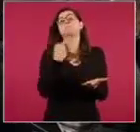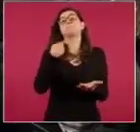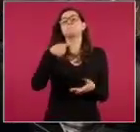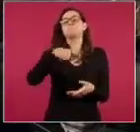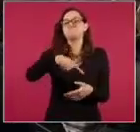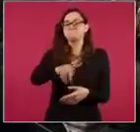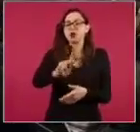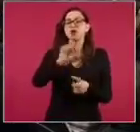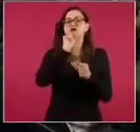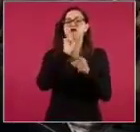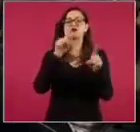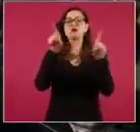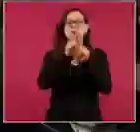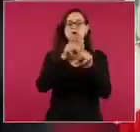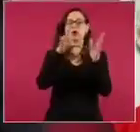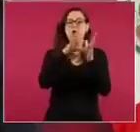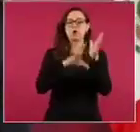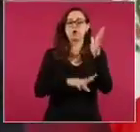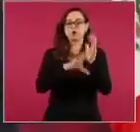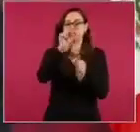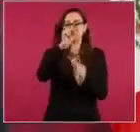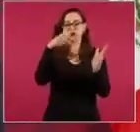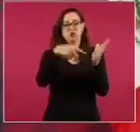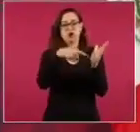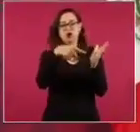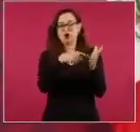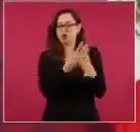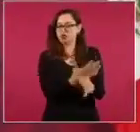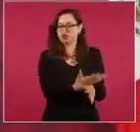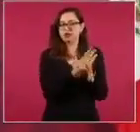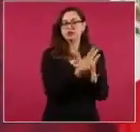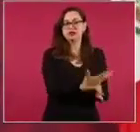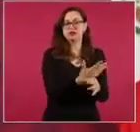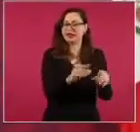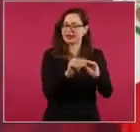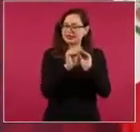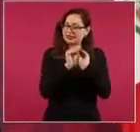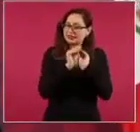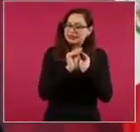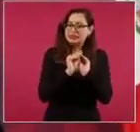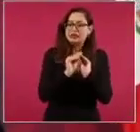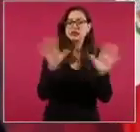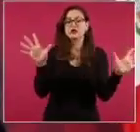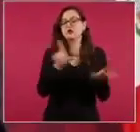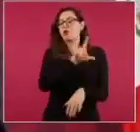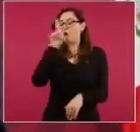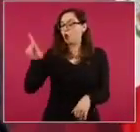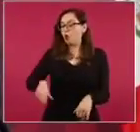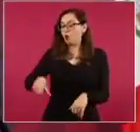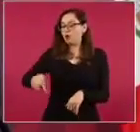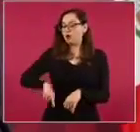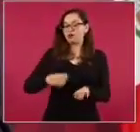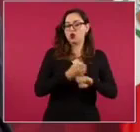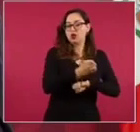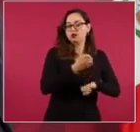está expresamente prohibido que los gobiernos estatales